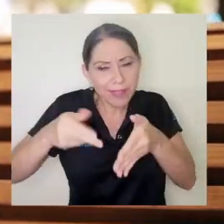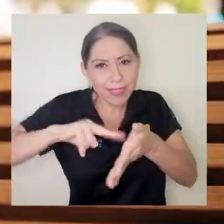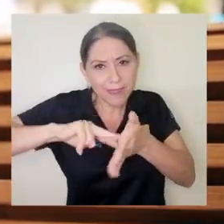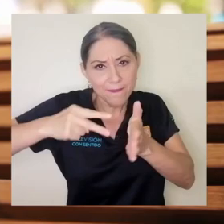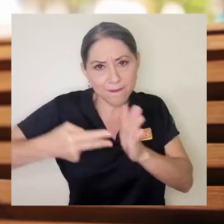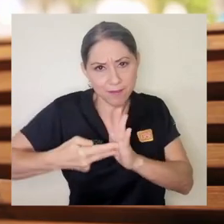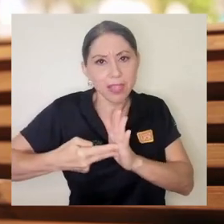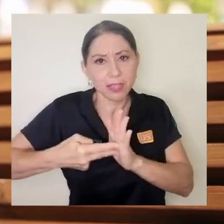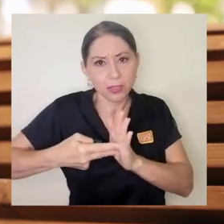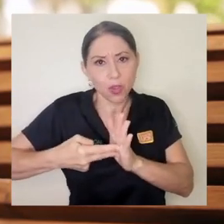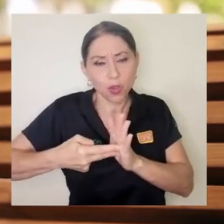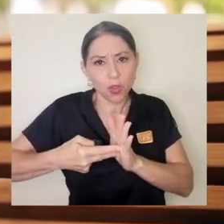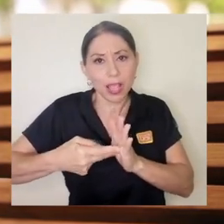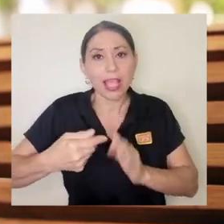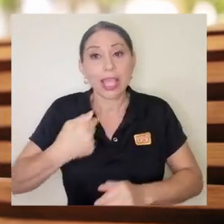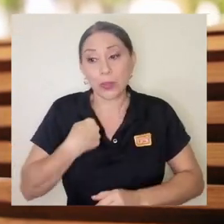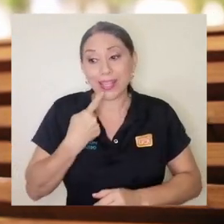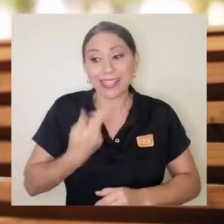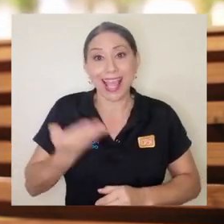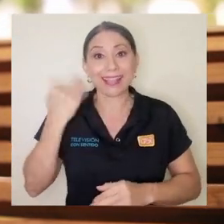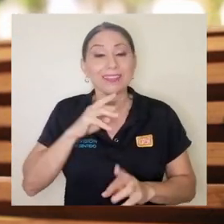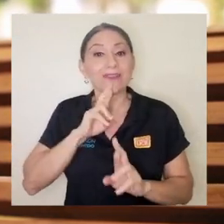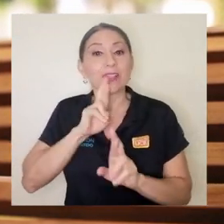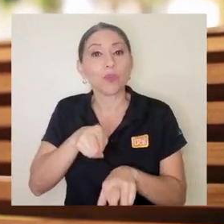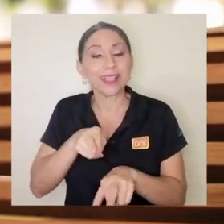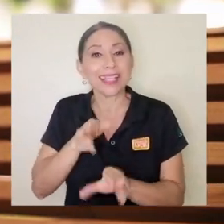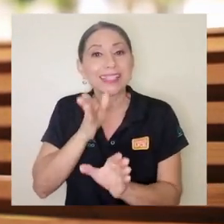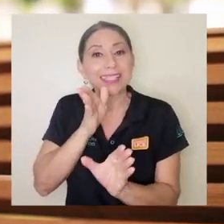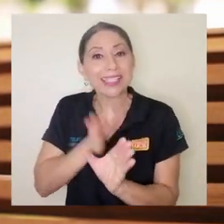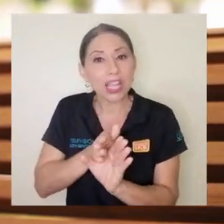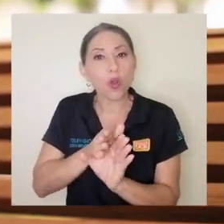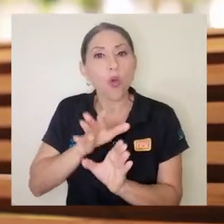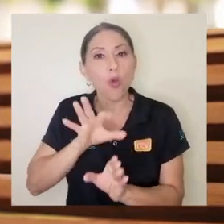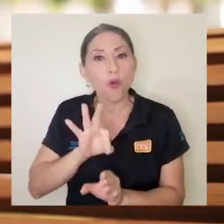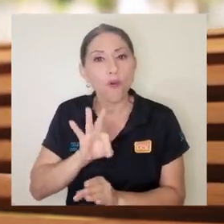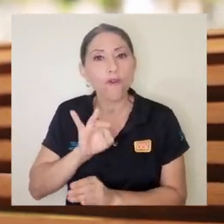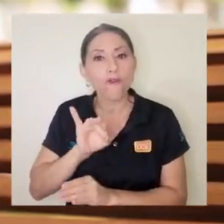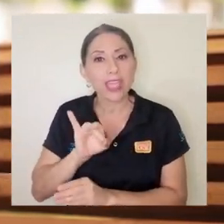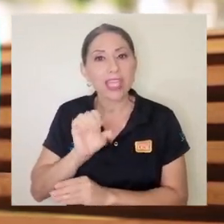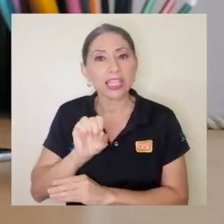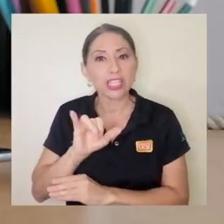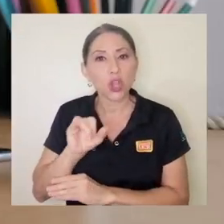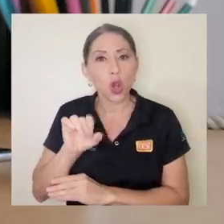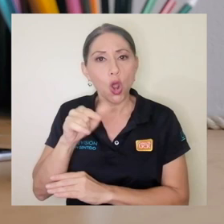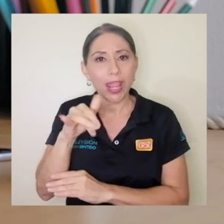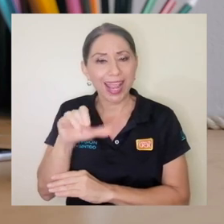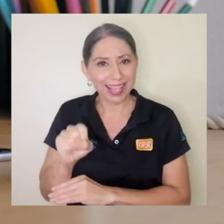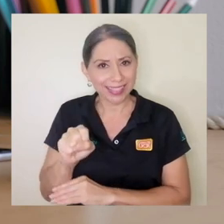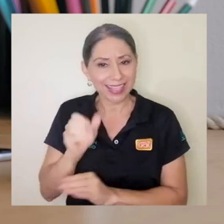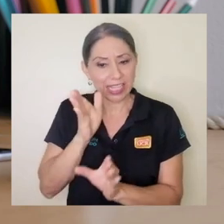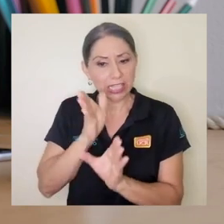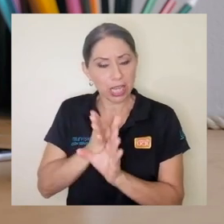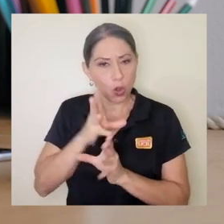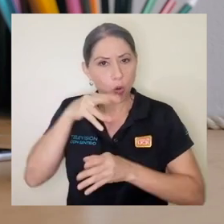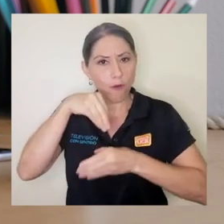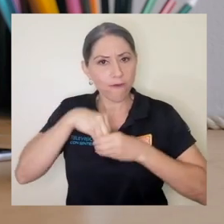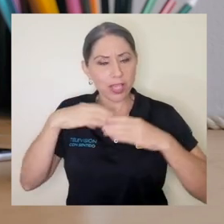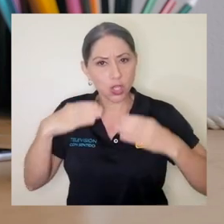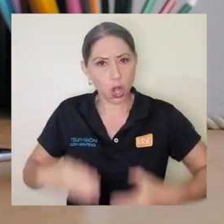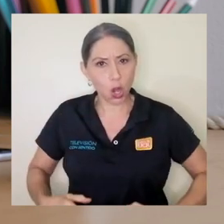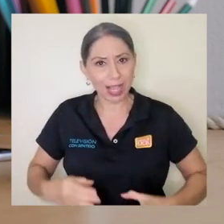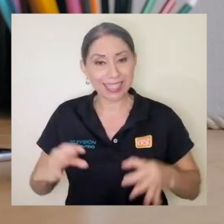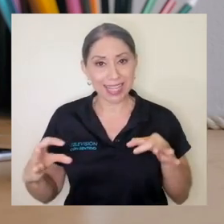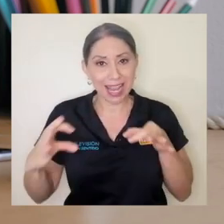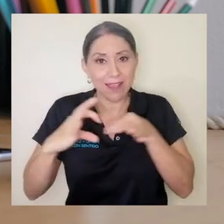Si nos devolvemos un poquito a la definición que mencionaba que son respuestas psicofisiológicas que tienen que ver con